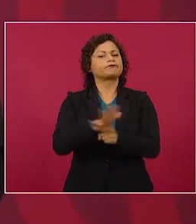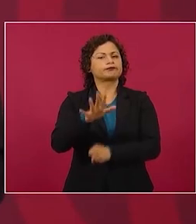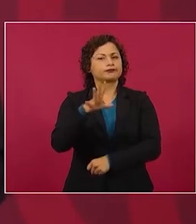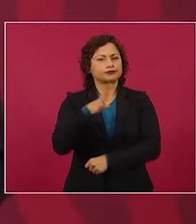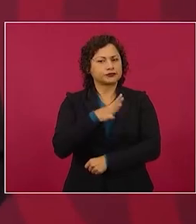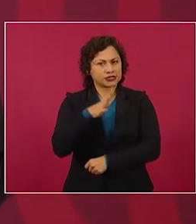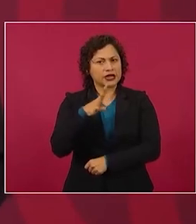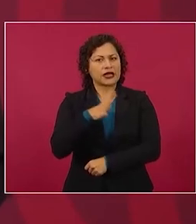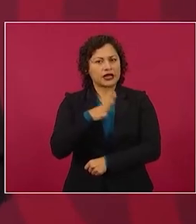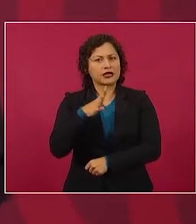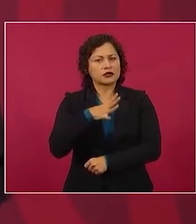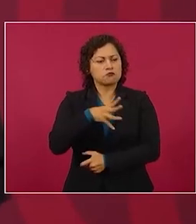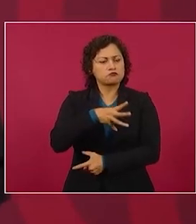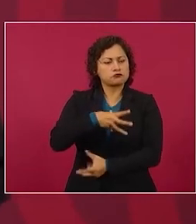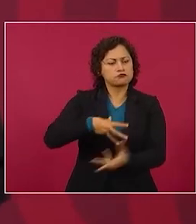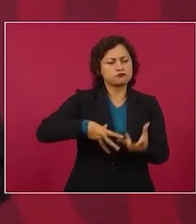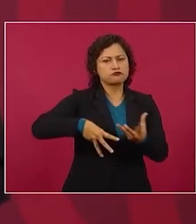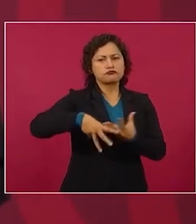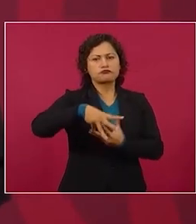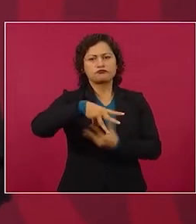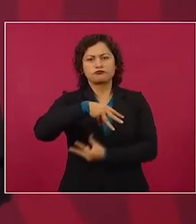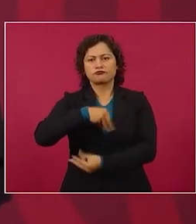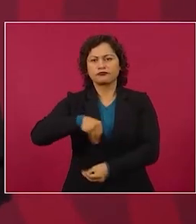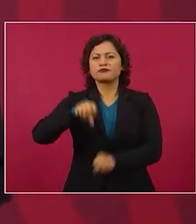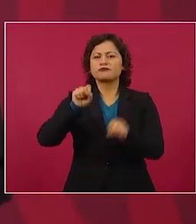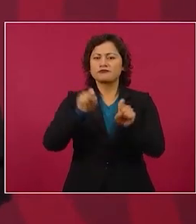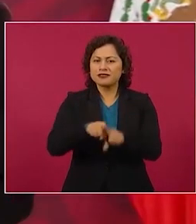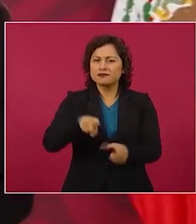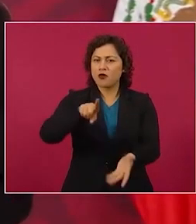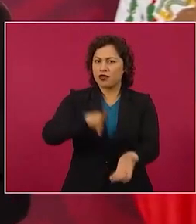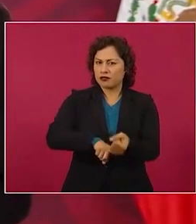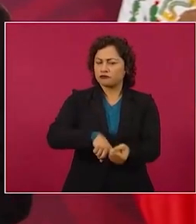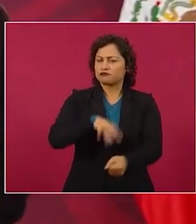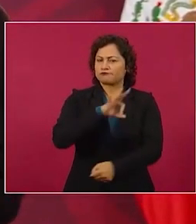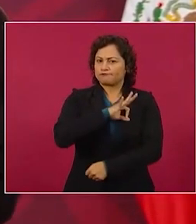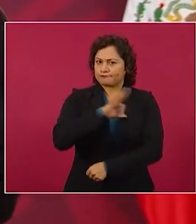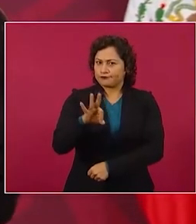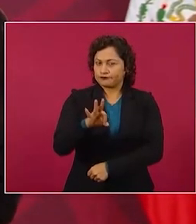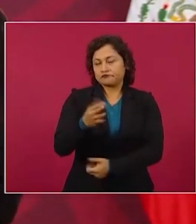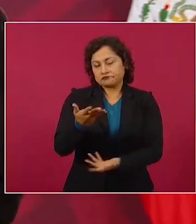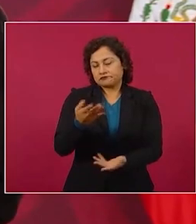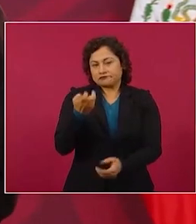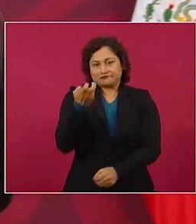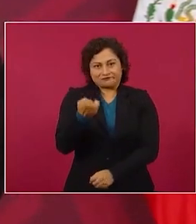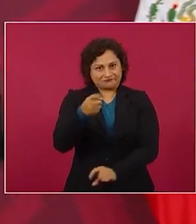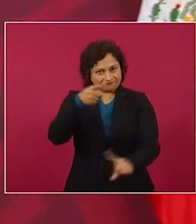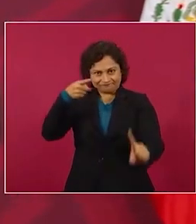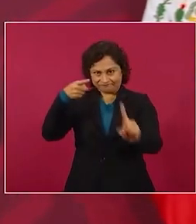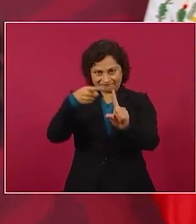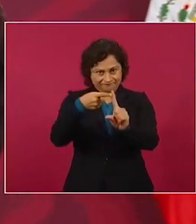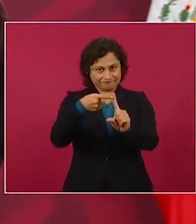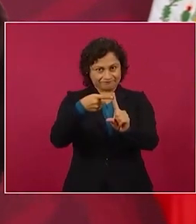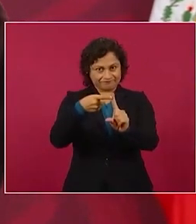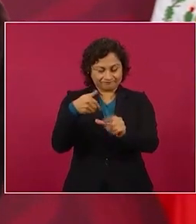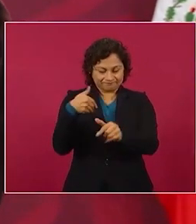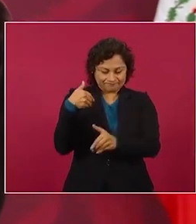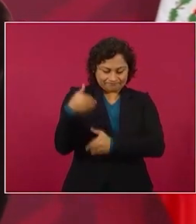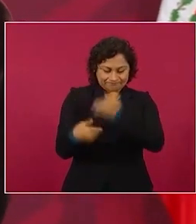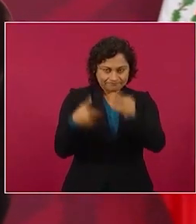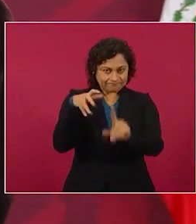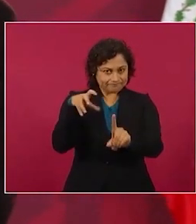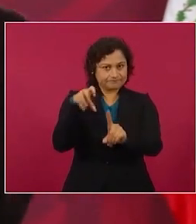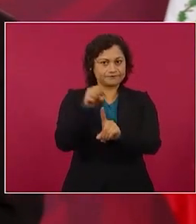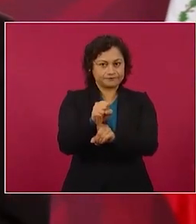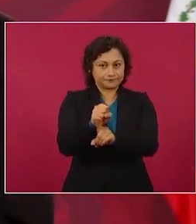Tener autosuficiencia energética, ese es el propósito, porque a